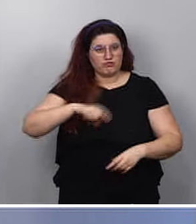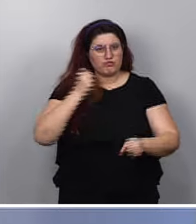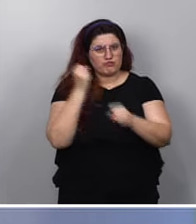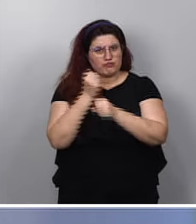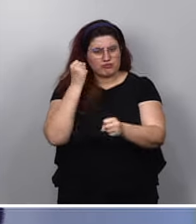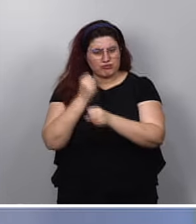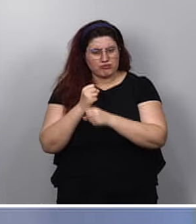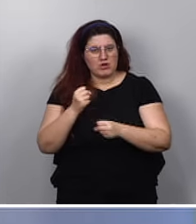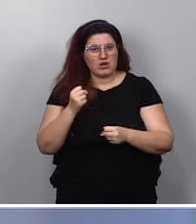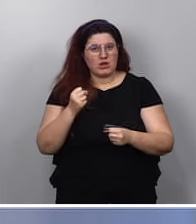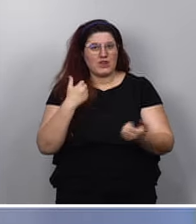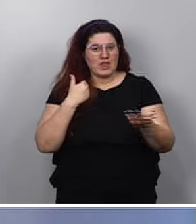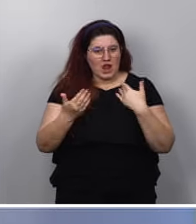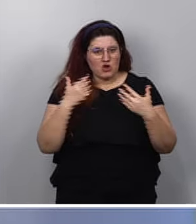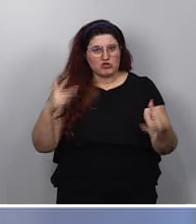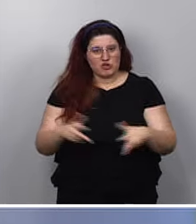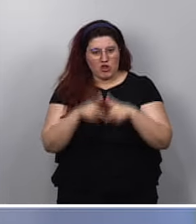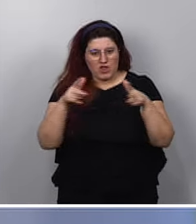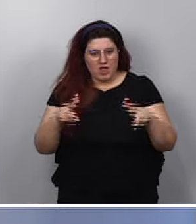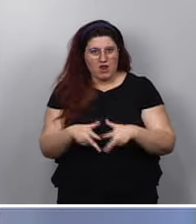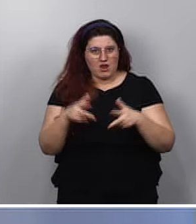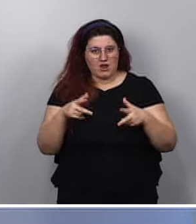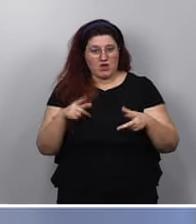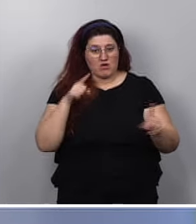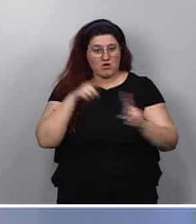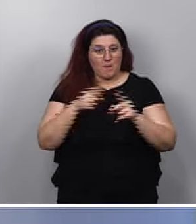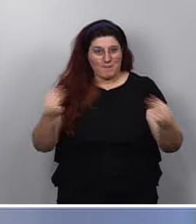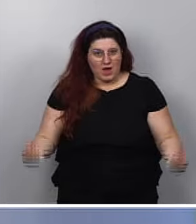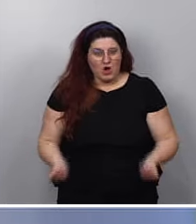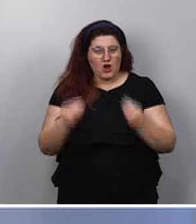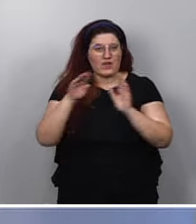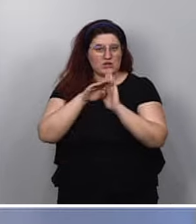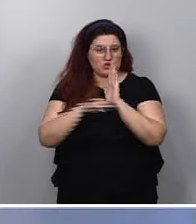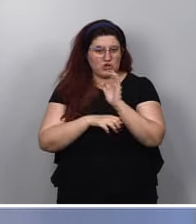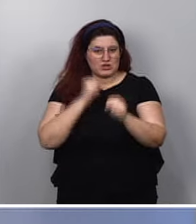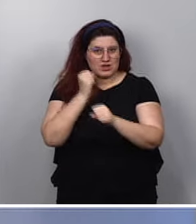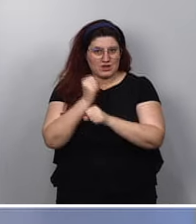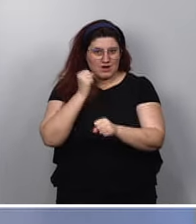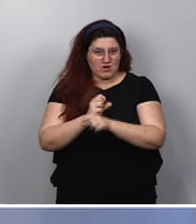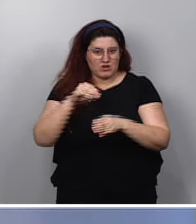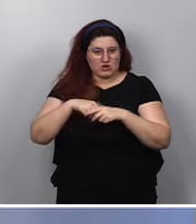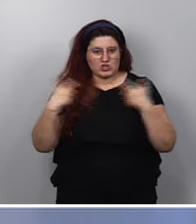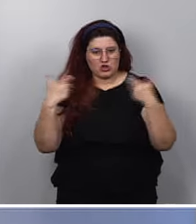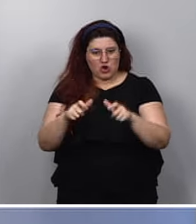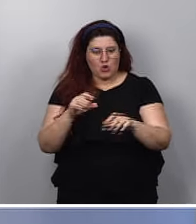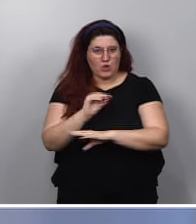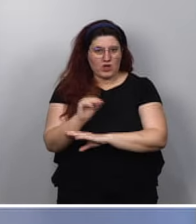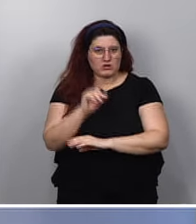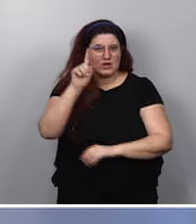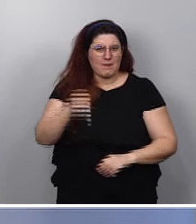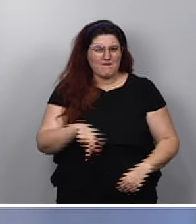través del diálogo social, no solo de mejora de las condiciones salariales en el sector de los cuidados, sino de